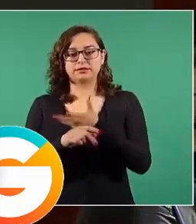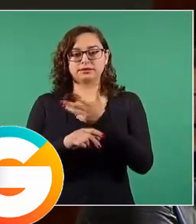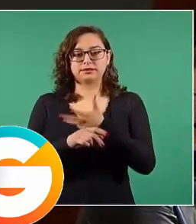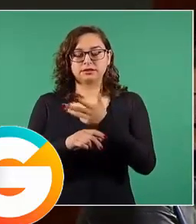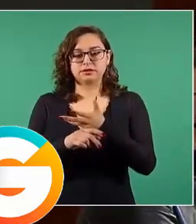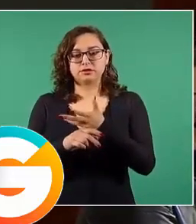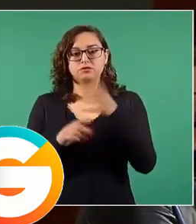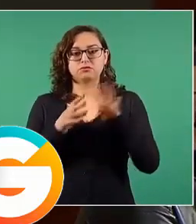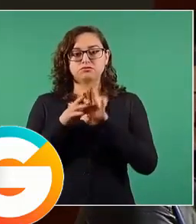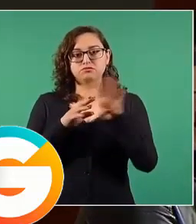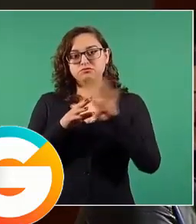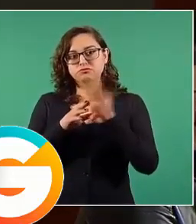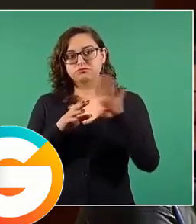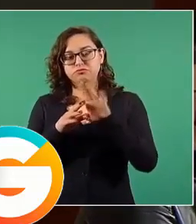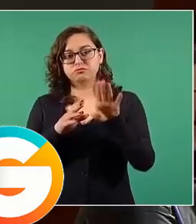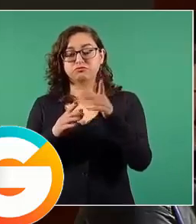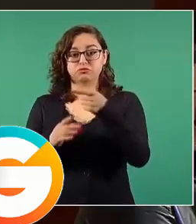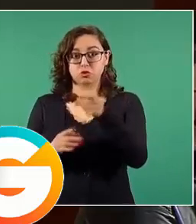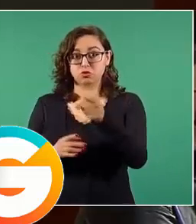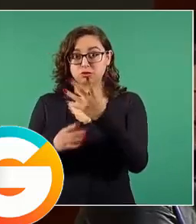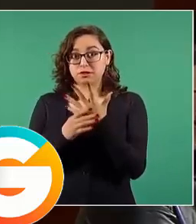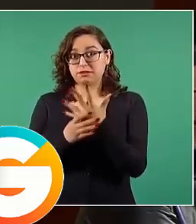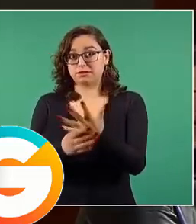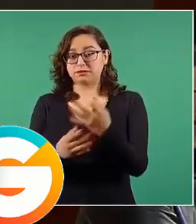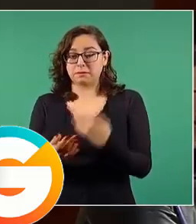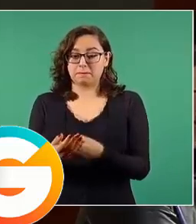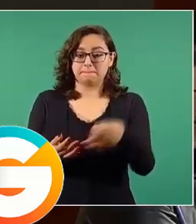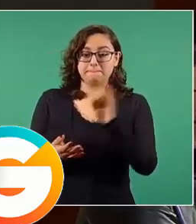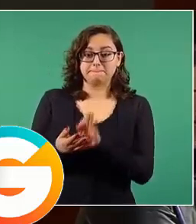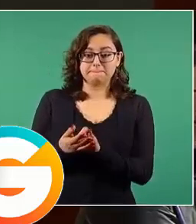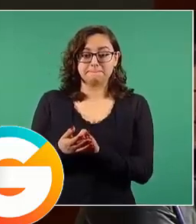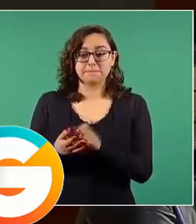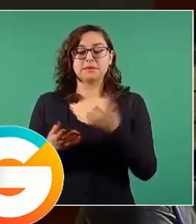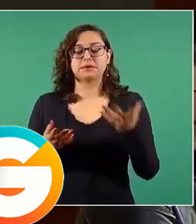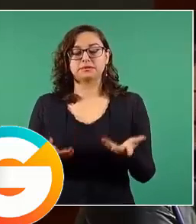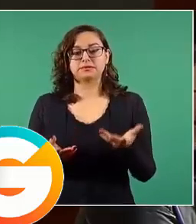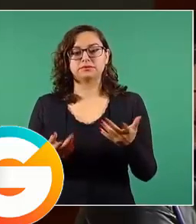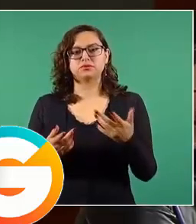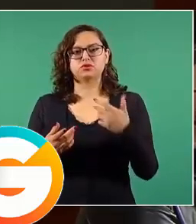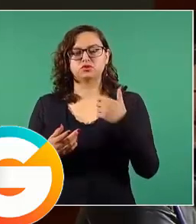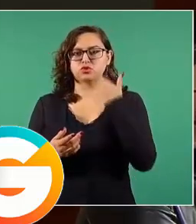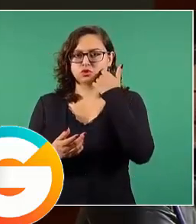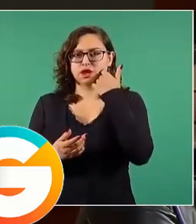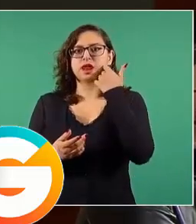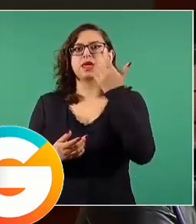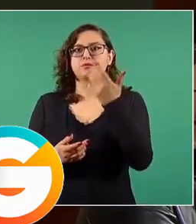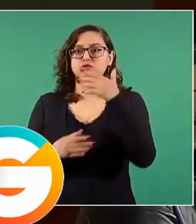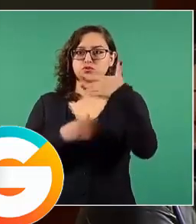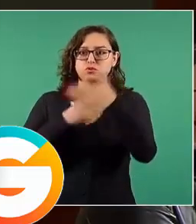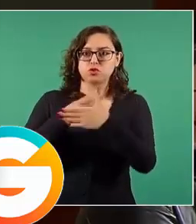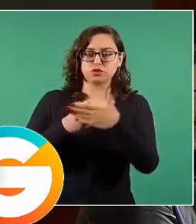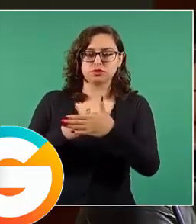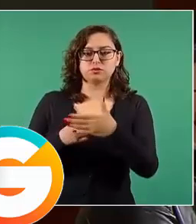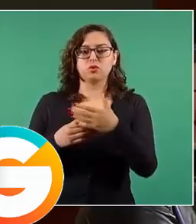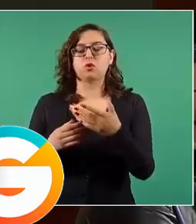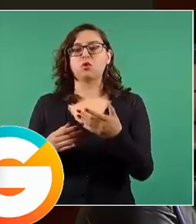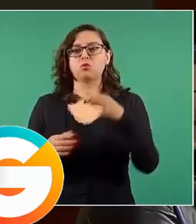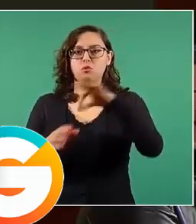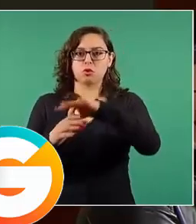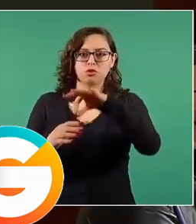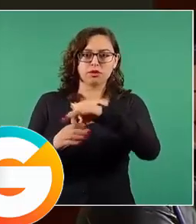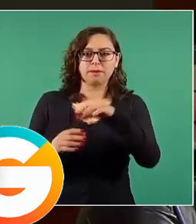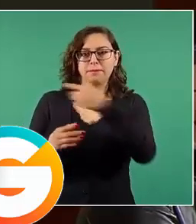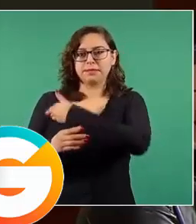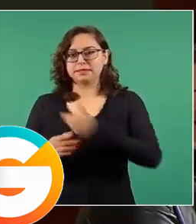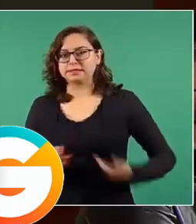al INE ser incluidos para participar en la revocación del mandato, ya que en la anterior consulta